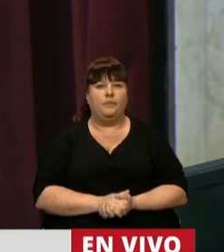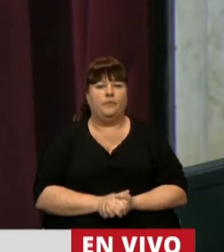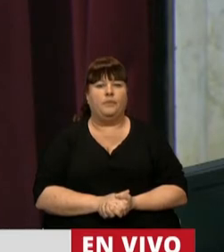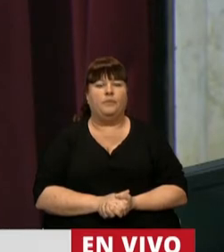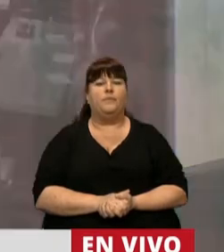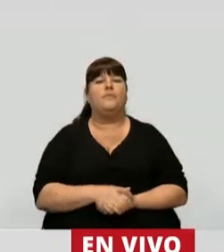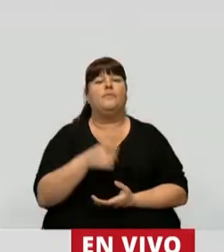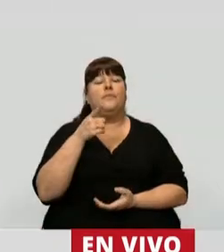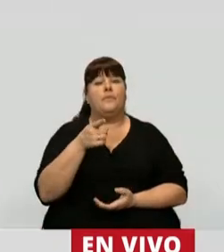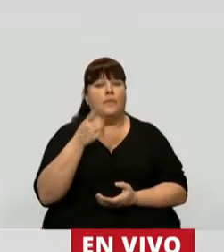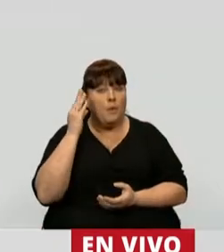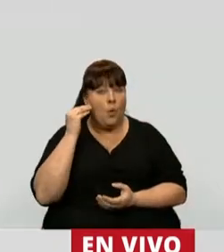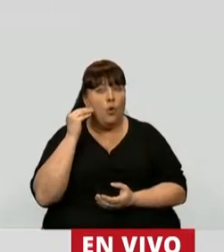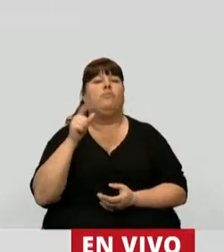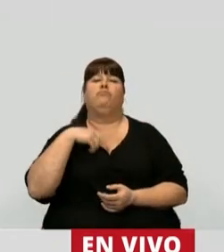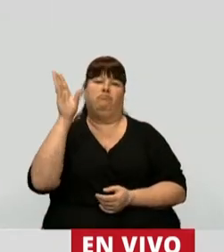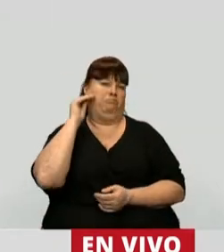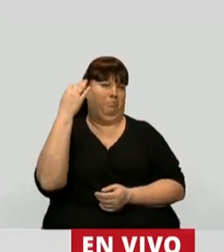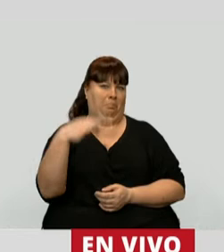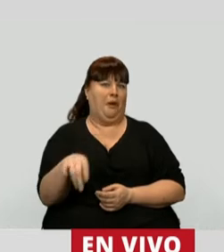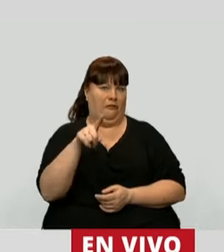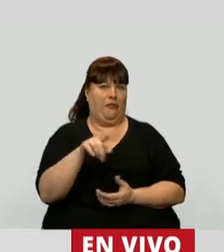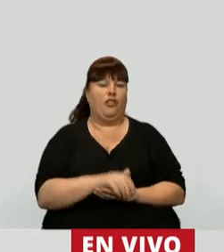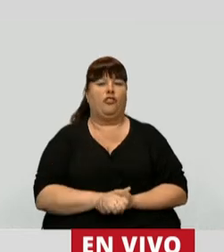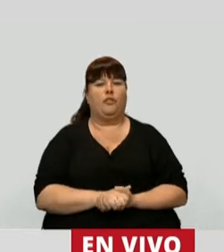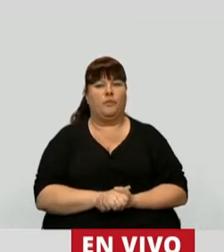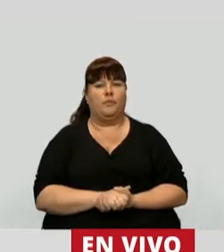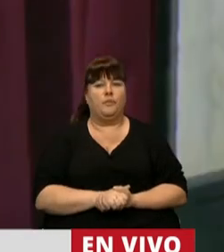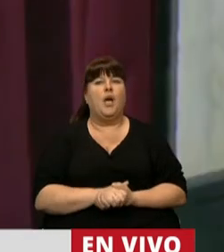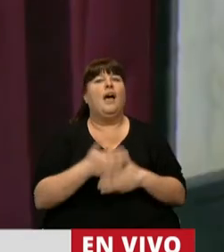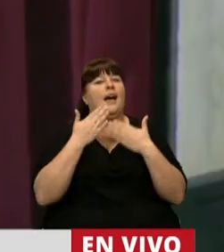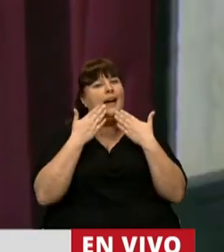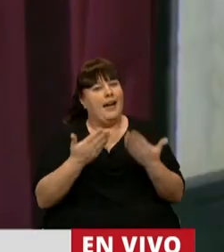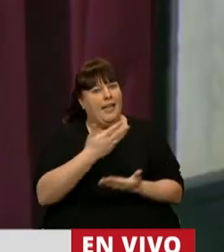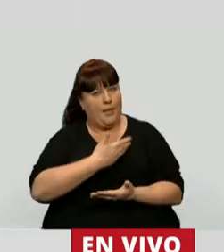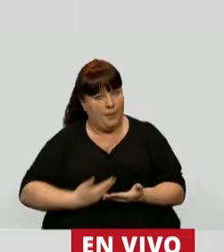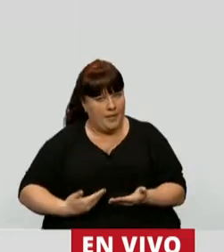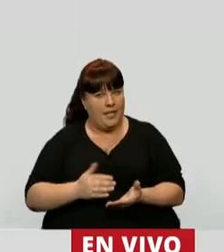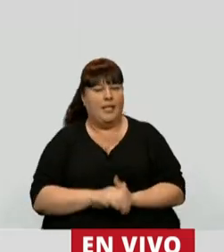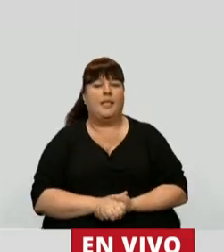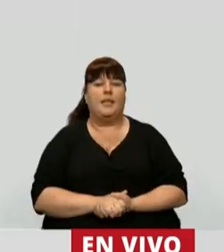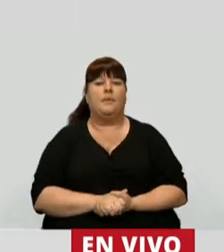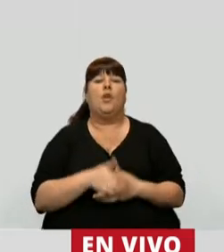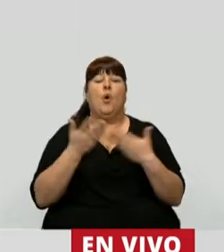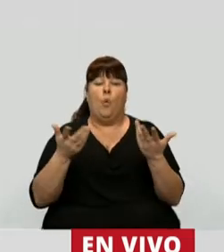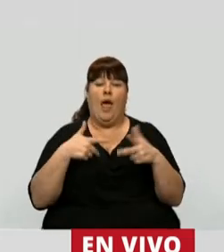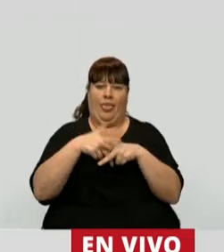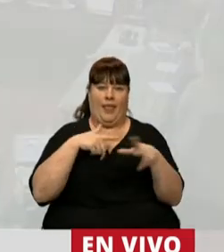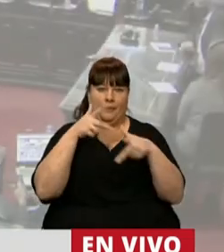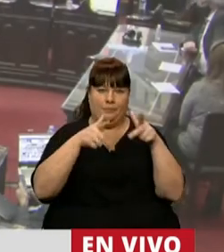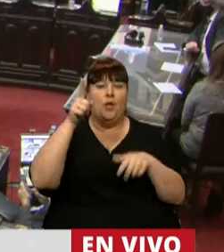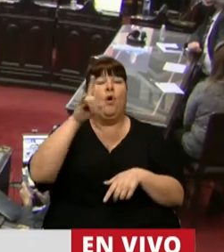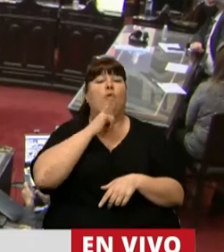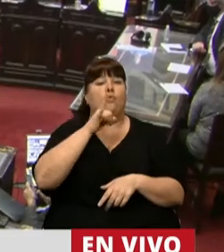Ahí, Presidente. Lo escuchamos perfectamente, Mario. Gracias, Presidente. Bueno, le decía que